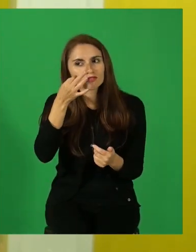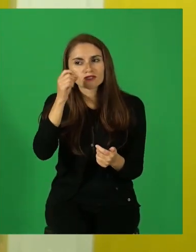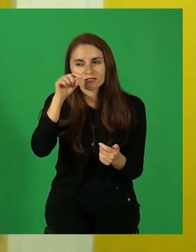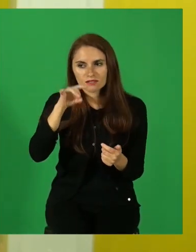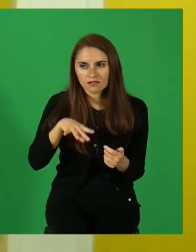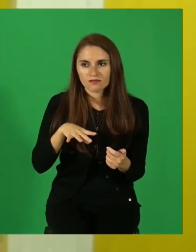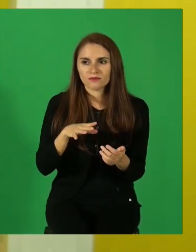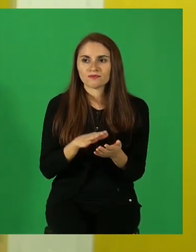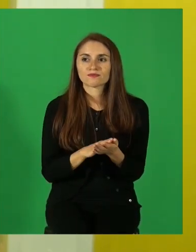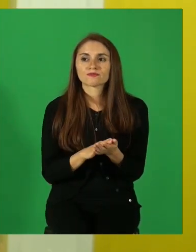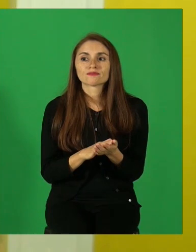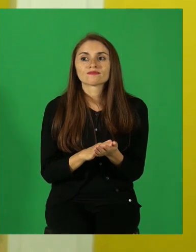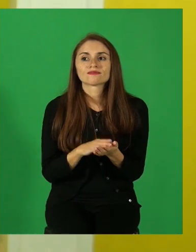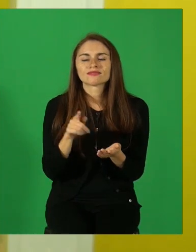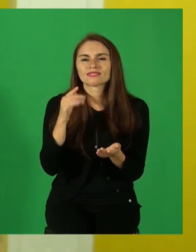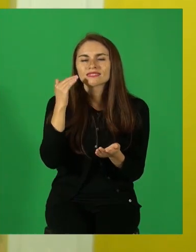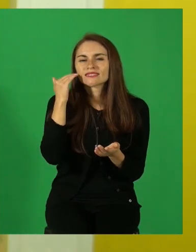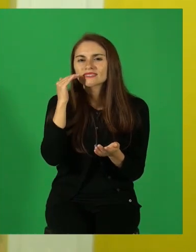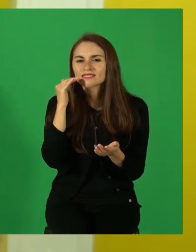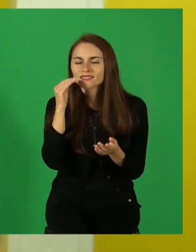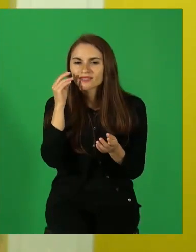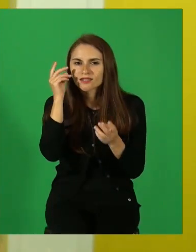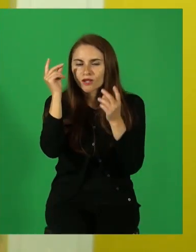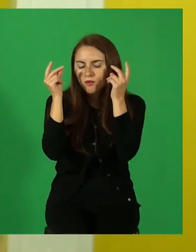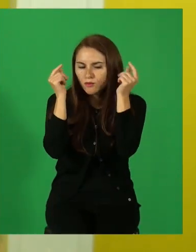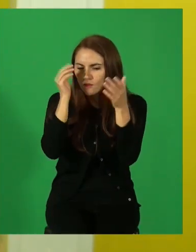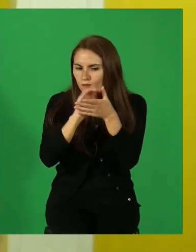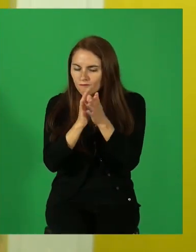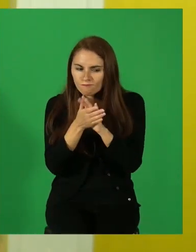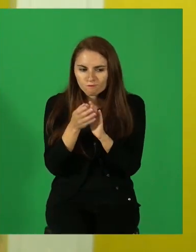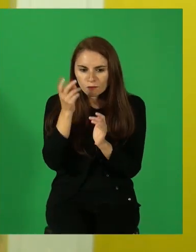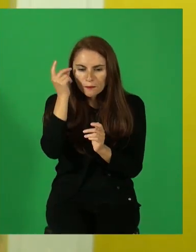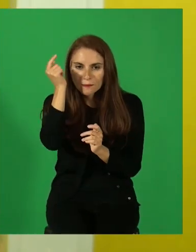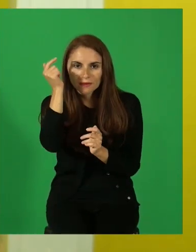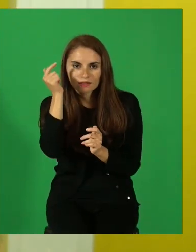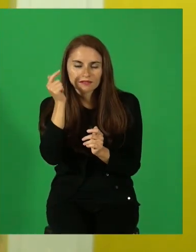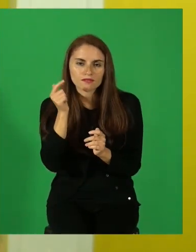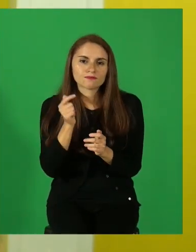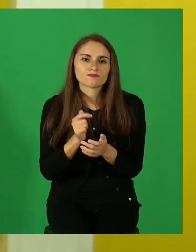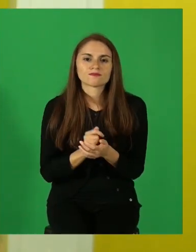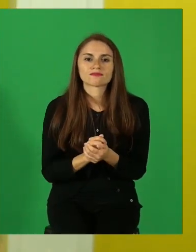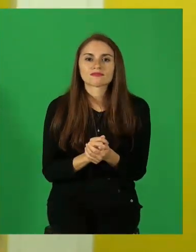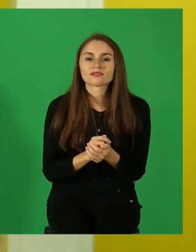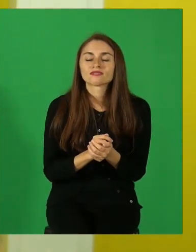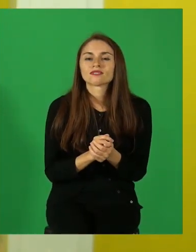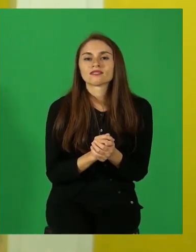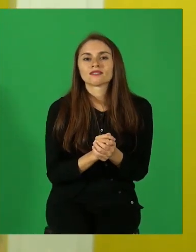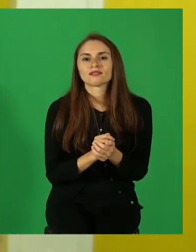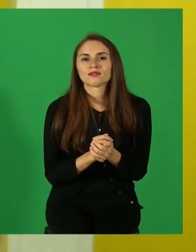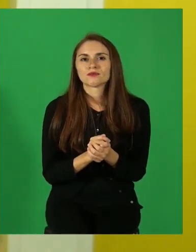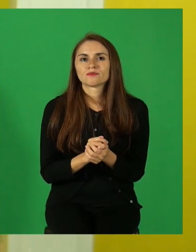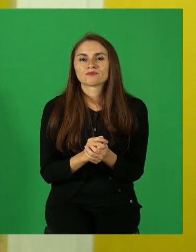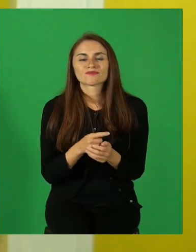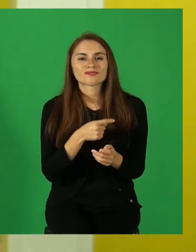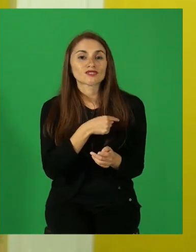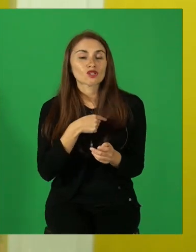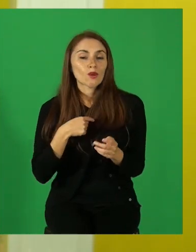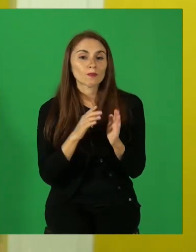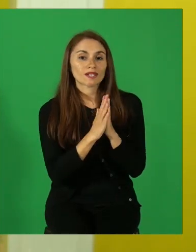Este personaje es El pícaro y la novela a la que hago mención es La novela picaresca.